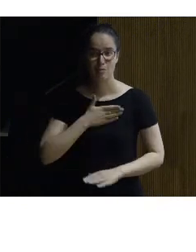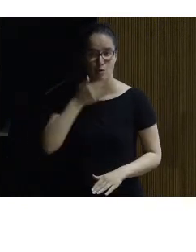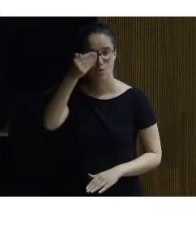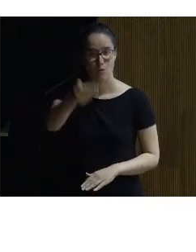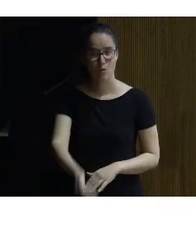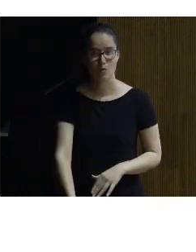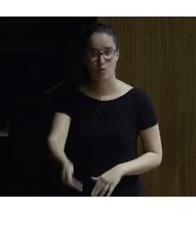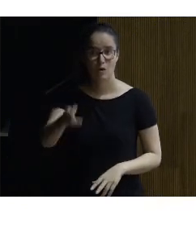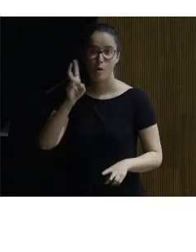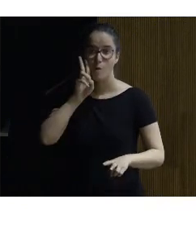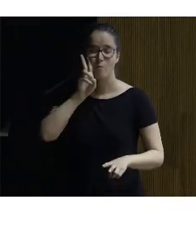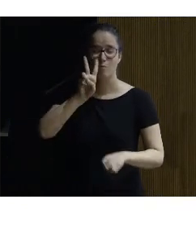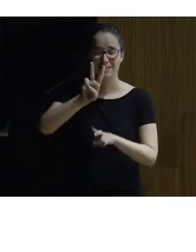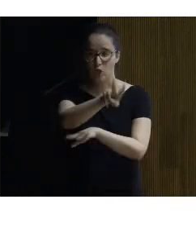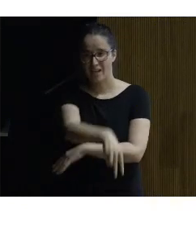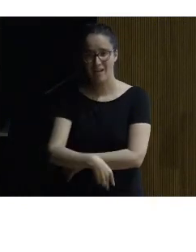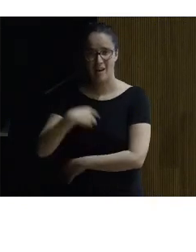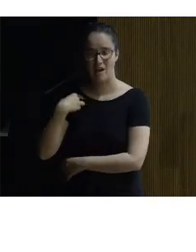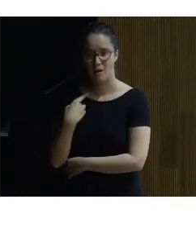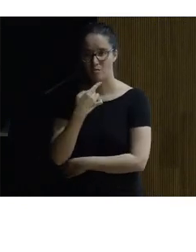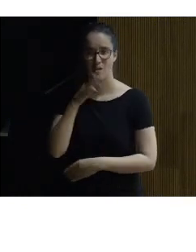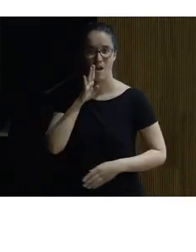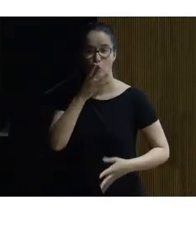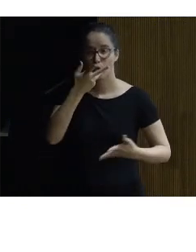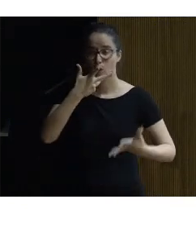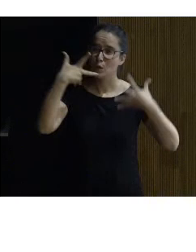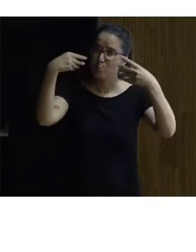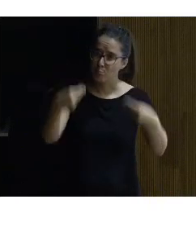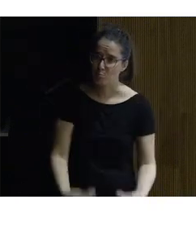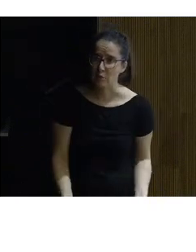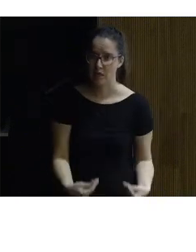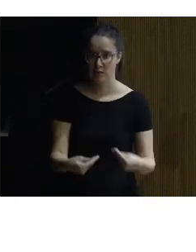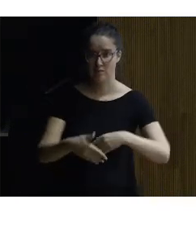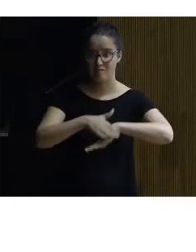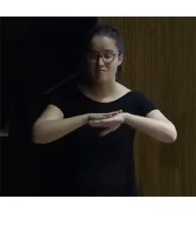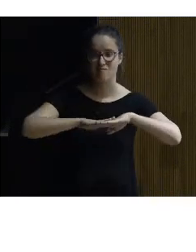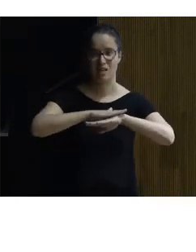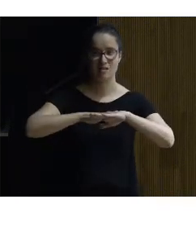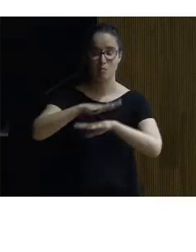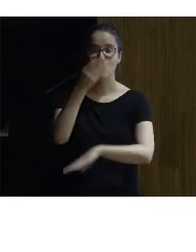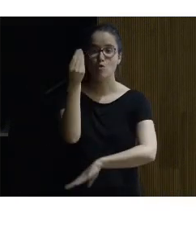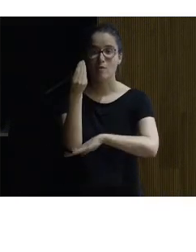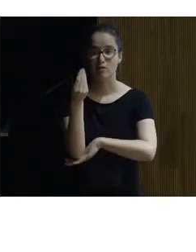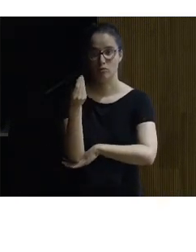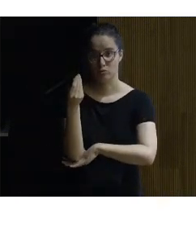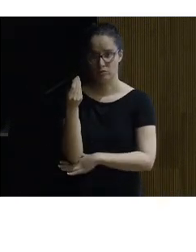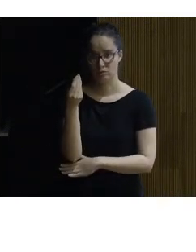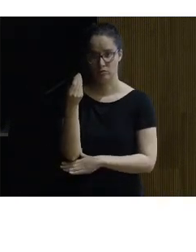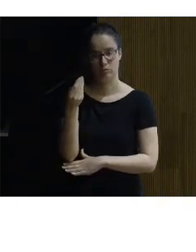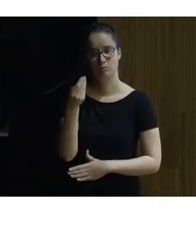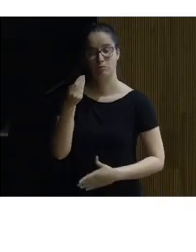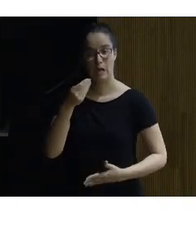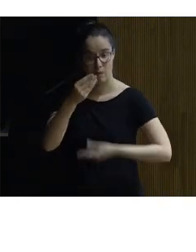importante tener la visión de conjunto como ya se ha dicho conocer bien el fundamento de ese monumento sobre el que vamos a